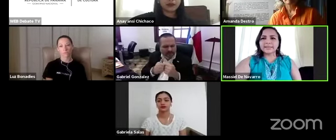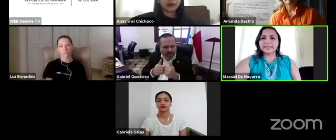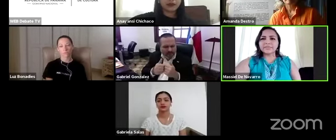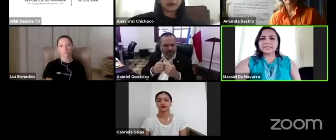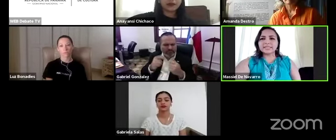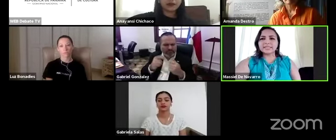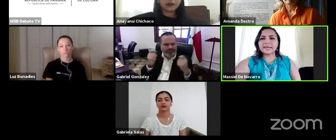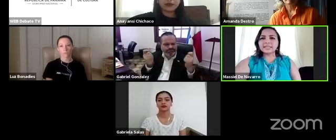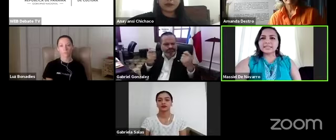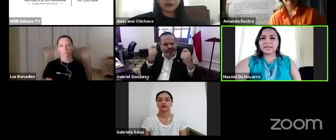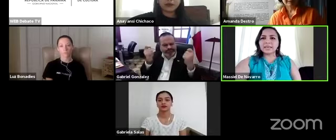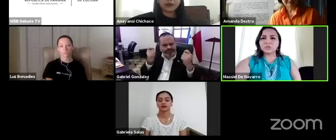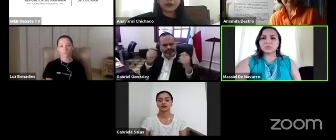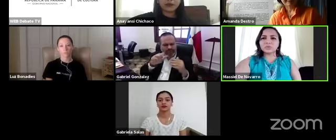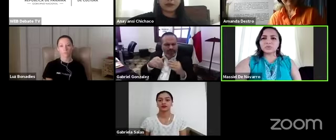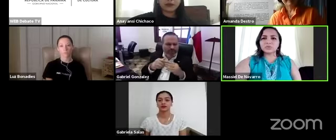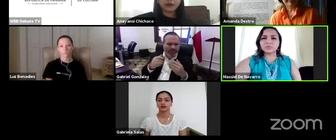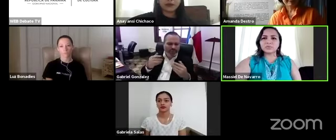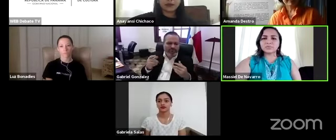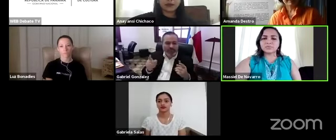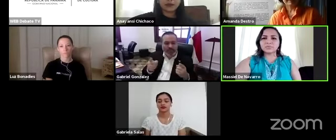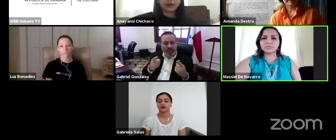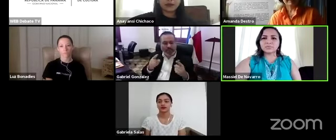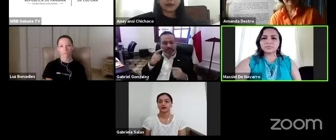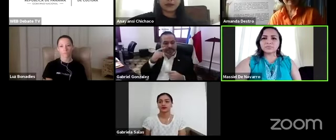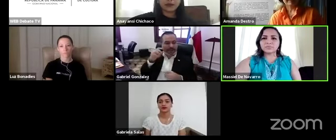diversidad e inclusión